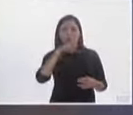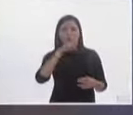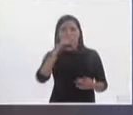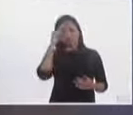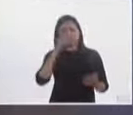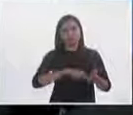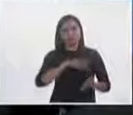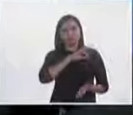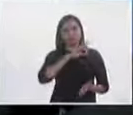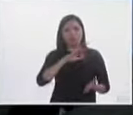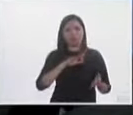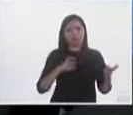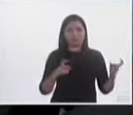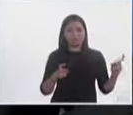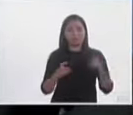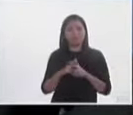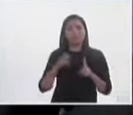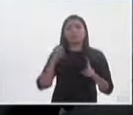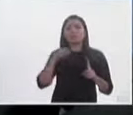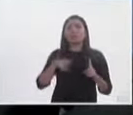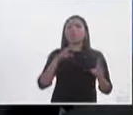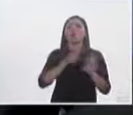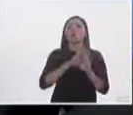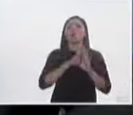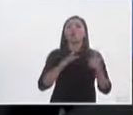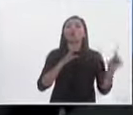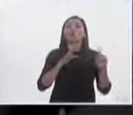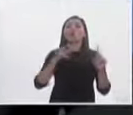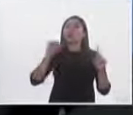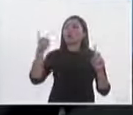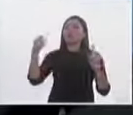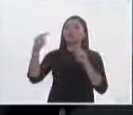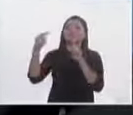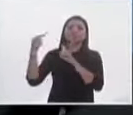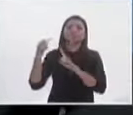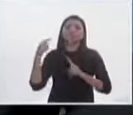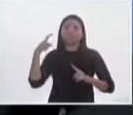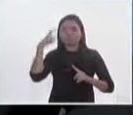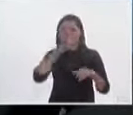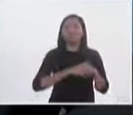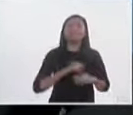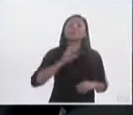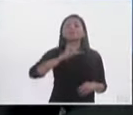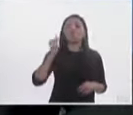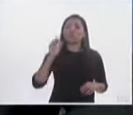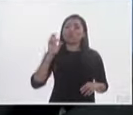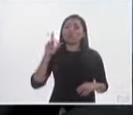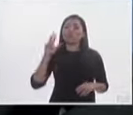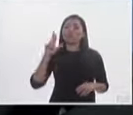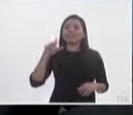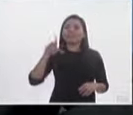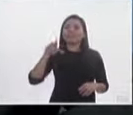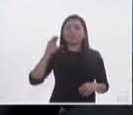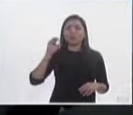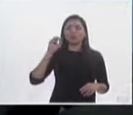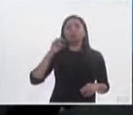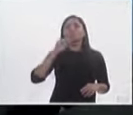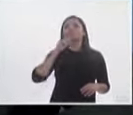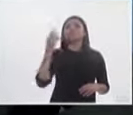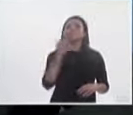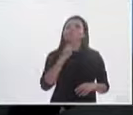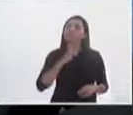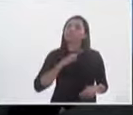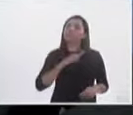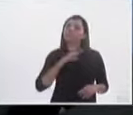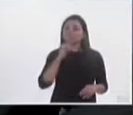cumplir a la población sin negociar sus principios con los otros partidos políticos y Federico Velasco de Mezquitán felicita el